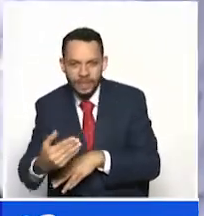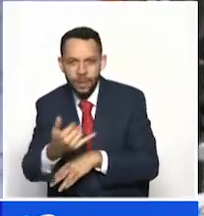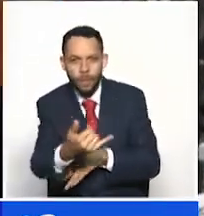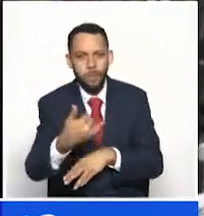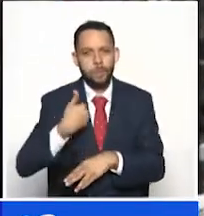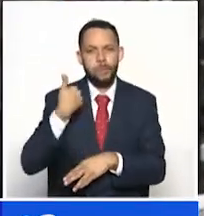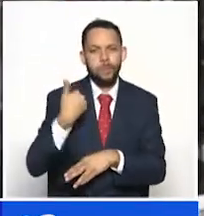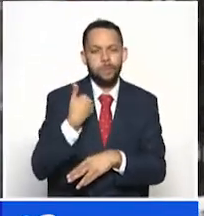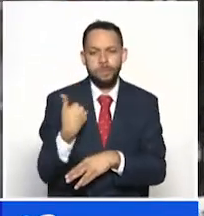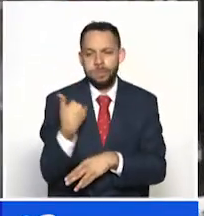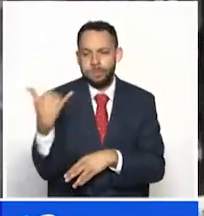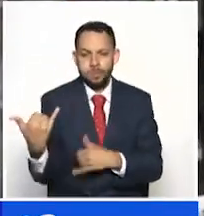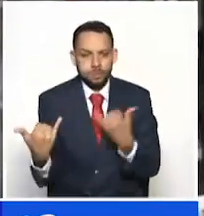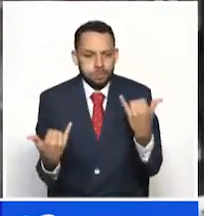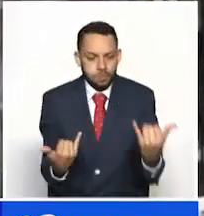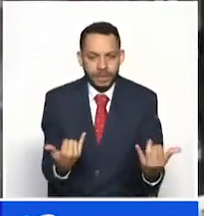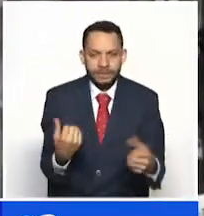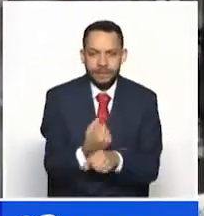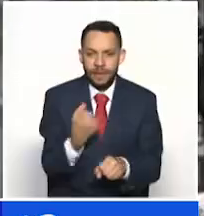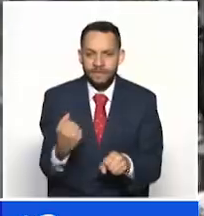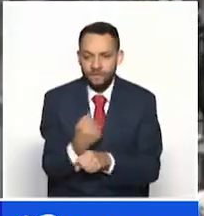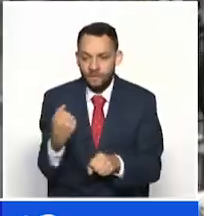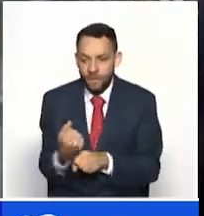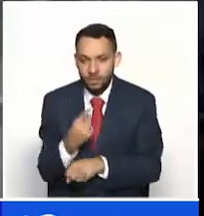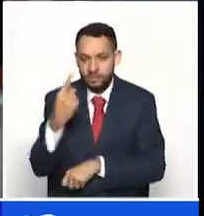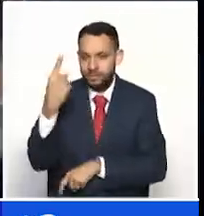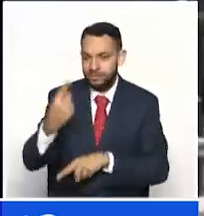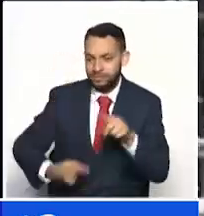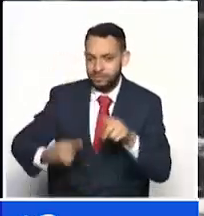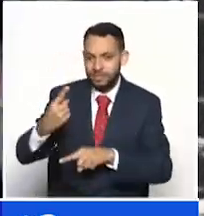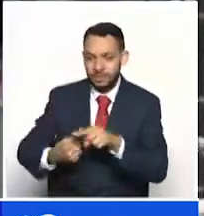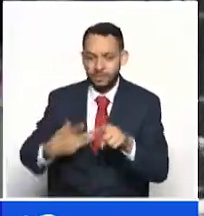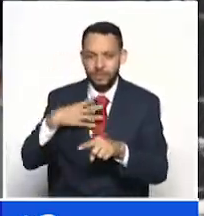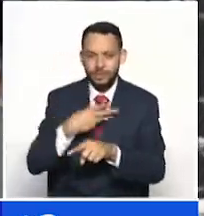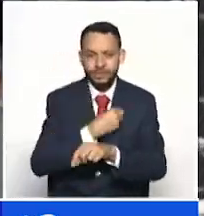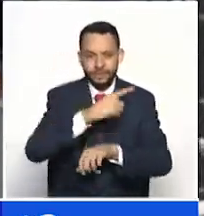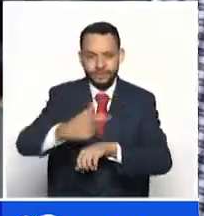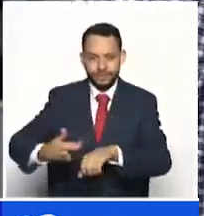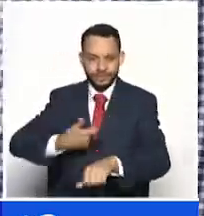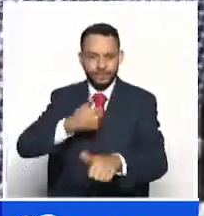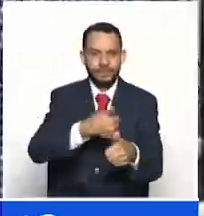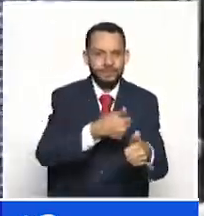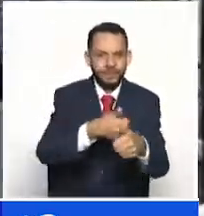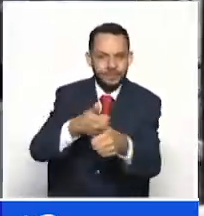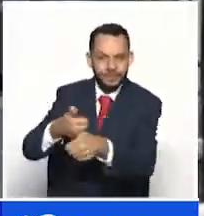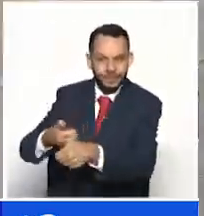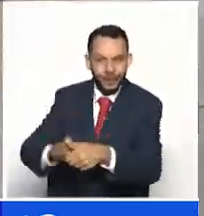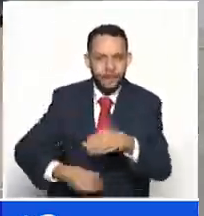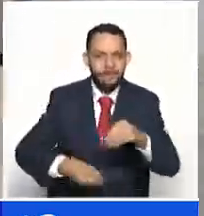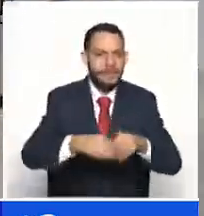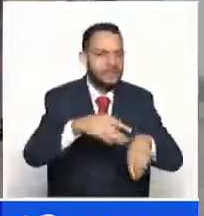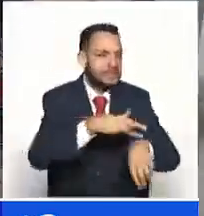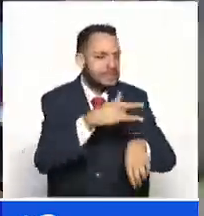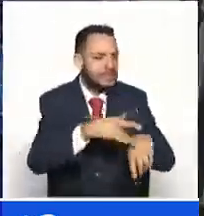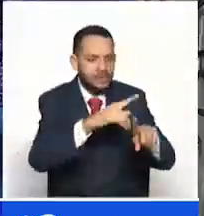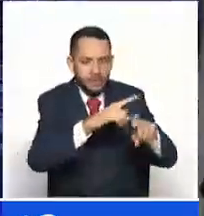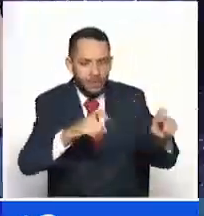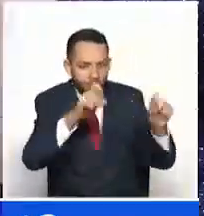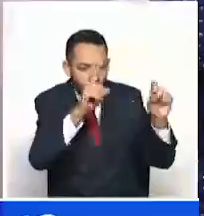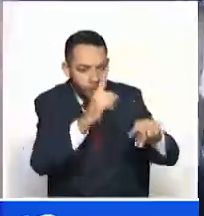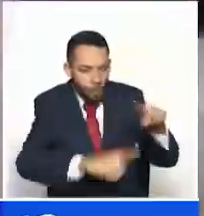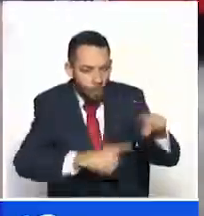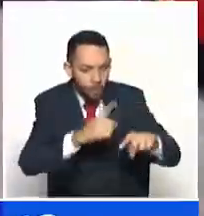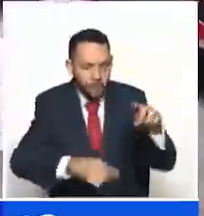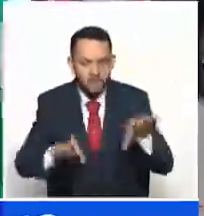niñas y adolescentes en condición de trabajo infantil. También estamos haciendo una sensibilización referente a este flagelo. Las familias